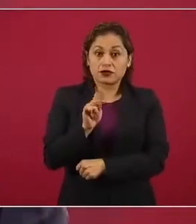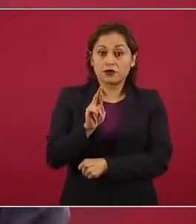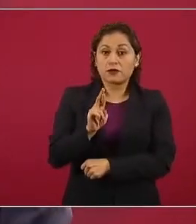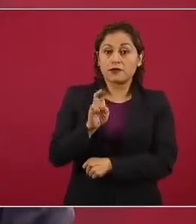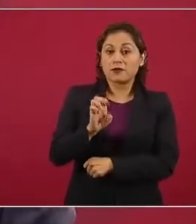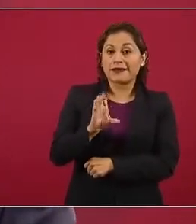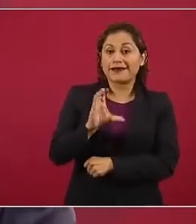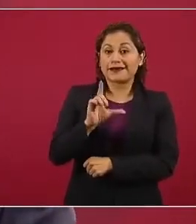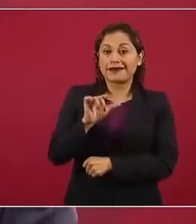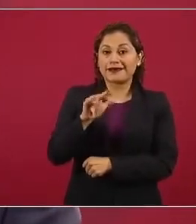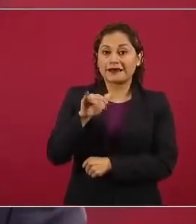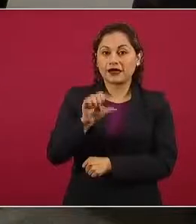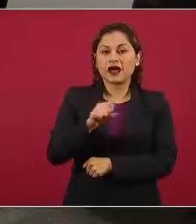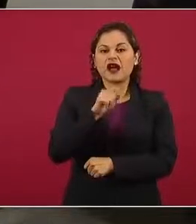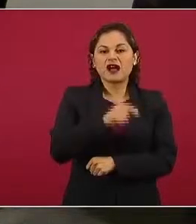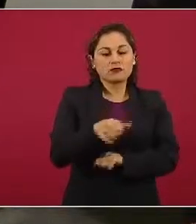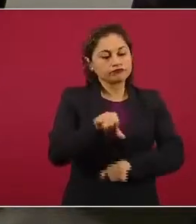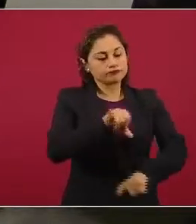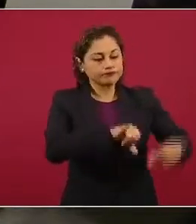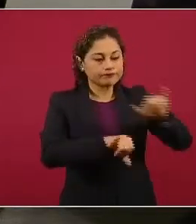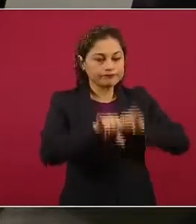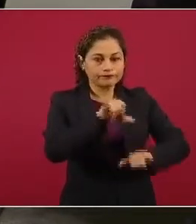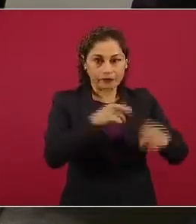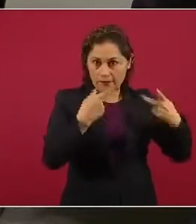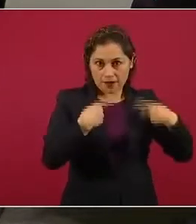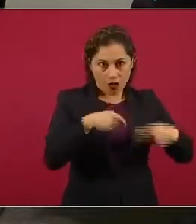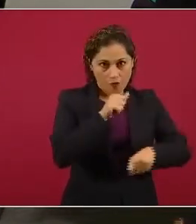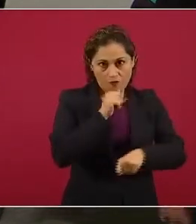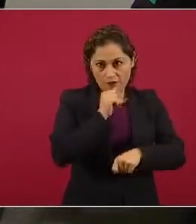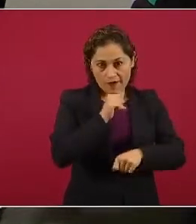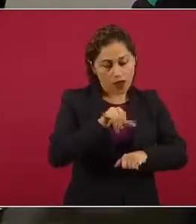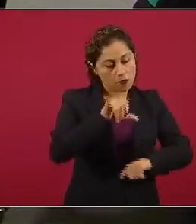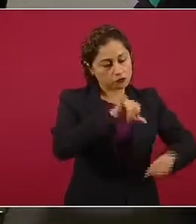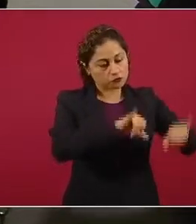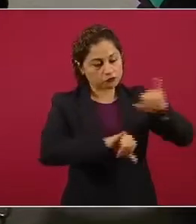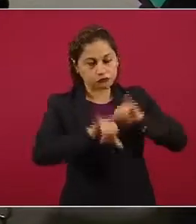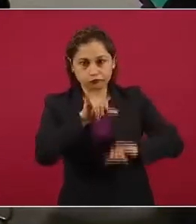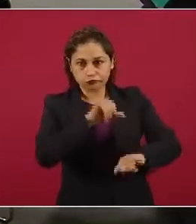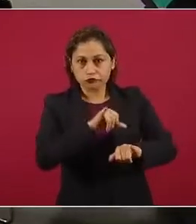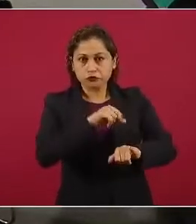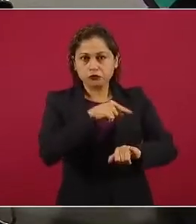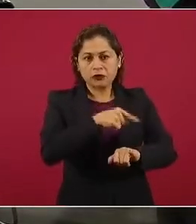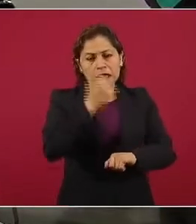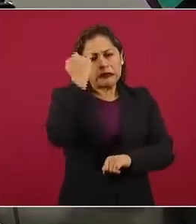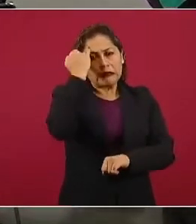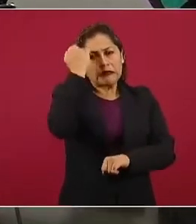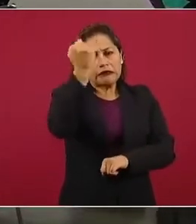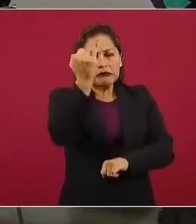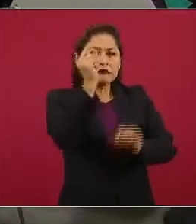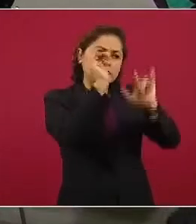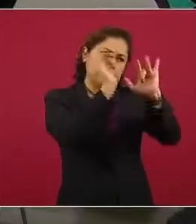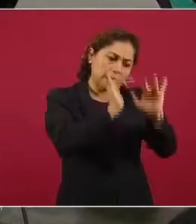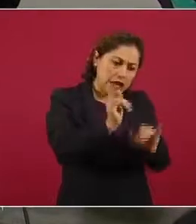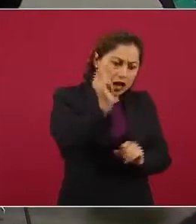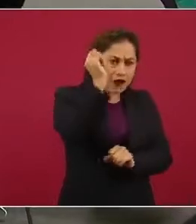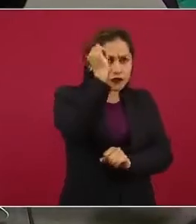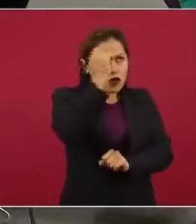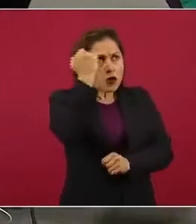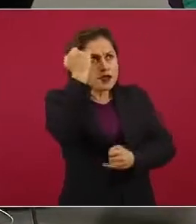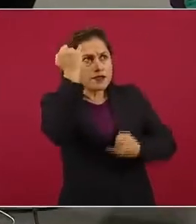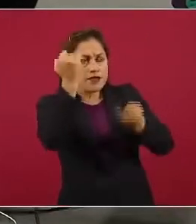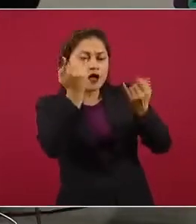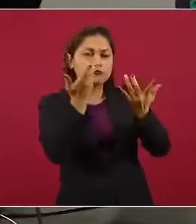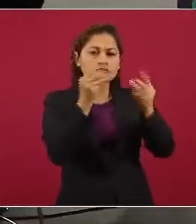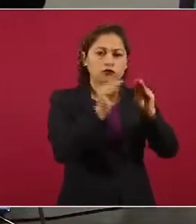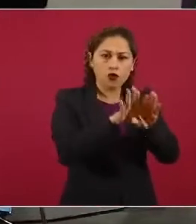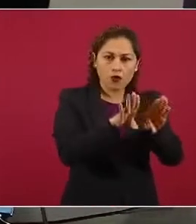están involucradas personas, y esto puede empezar desde el diseño teórico de los productos. Hoy día